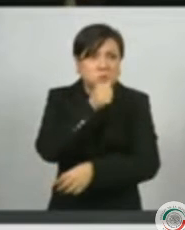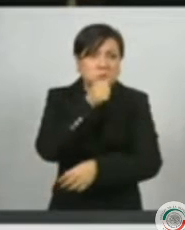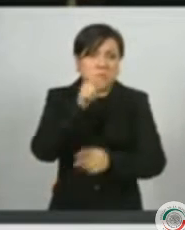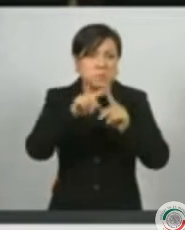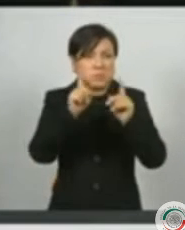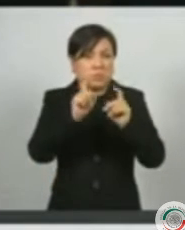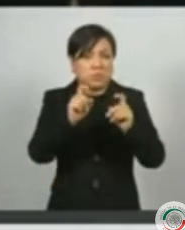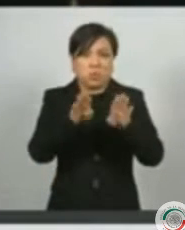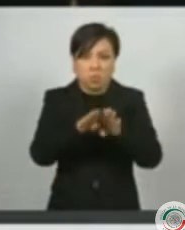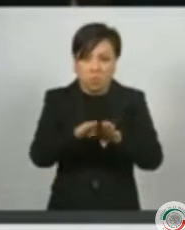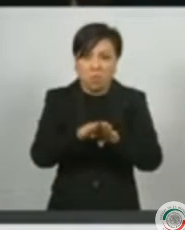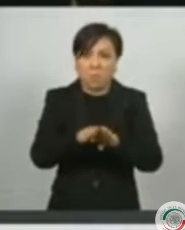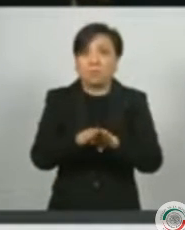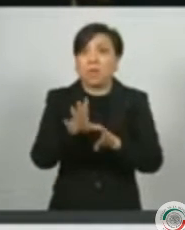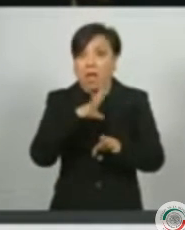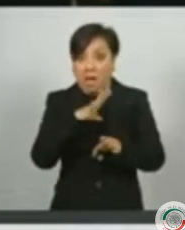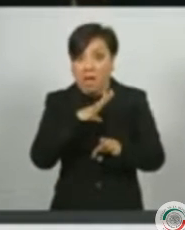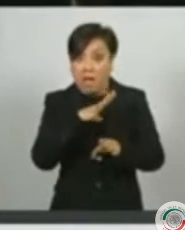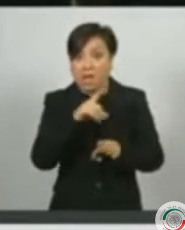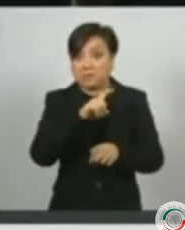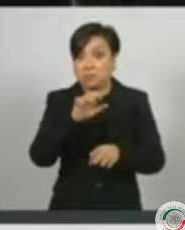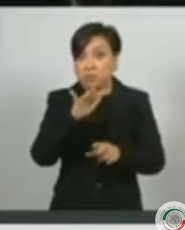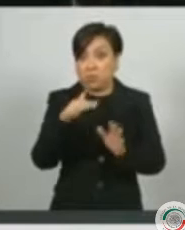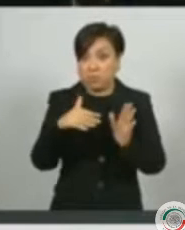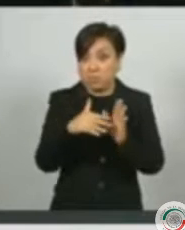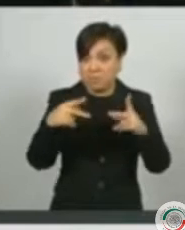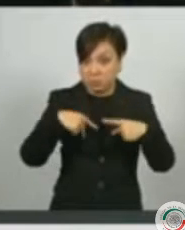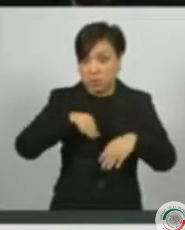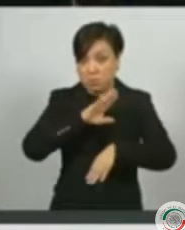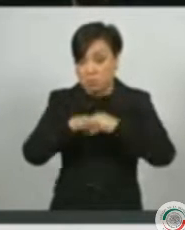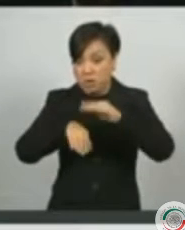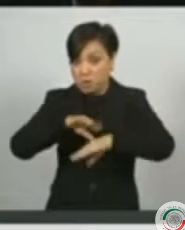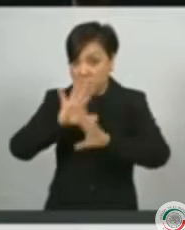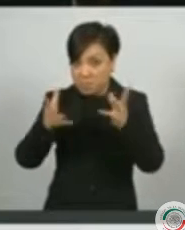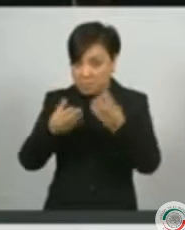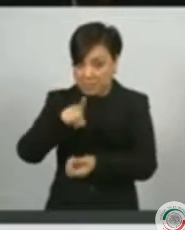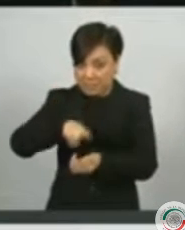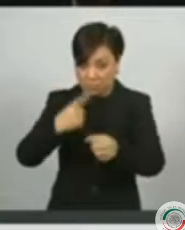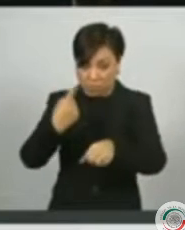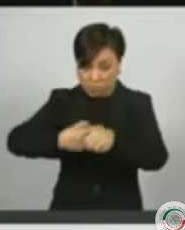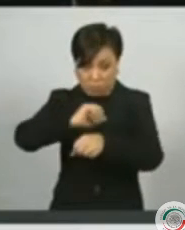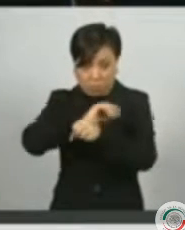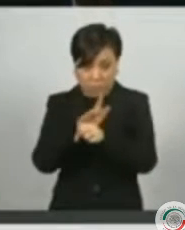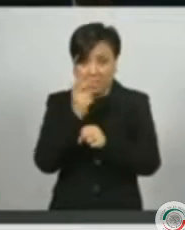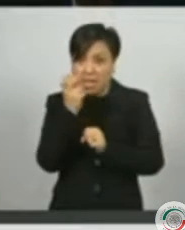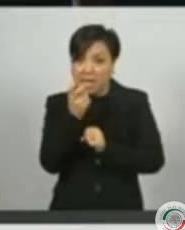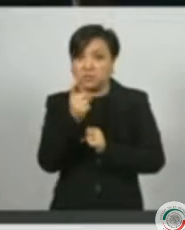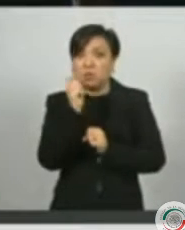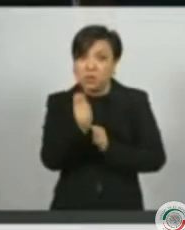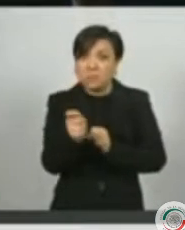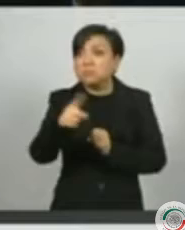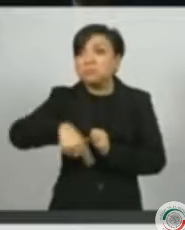Porque la escalofriante cifra de ciento cincuenta mil personas fallecidas por COVID-19 parecen una cuenta que no